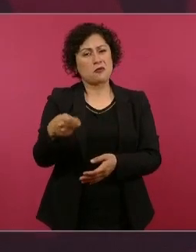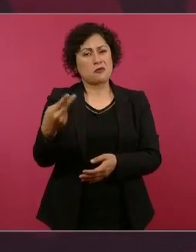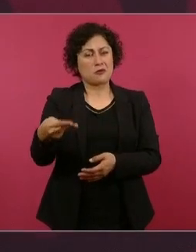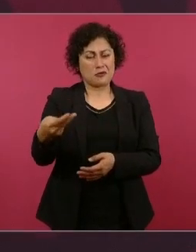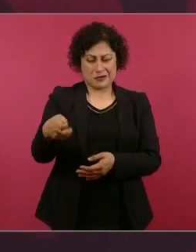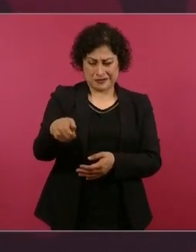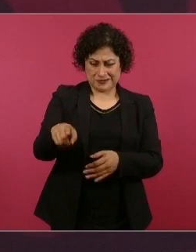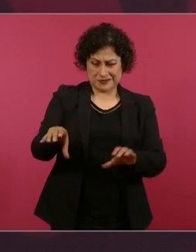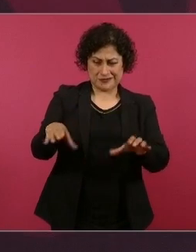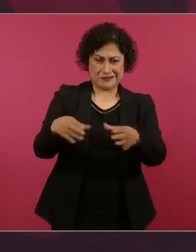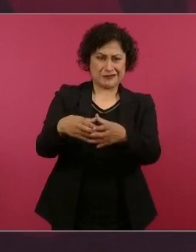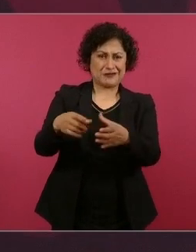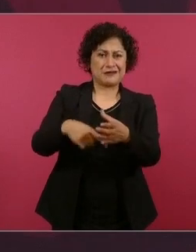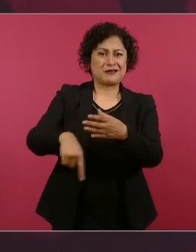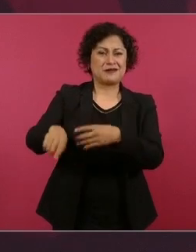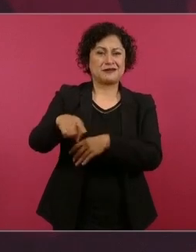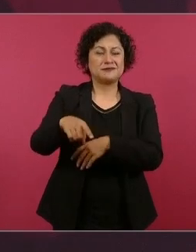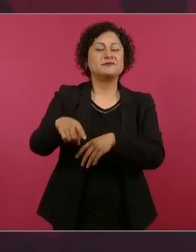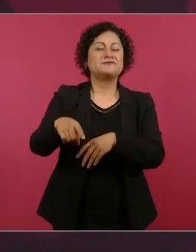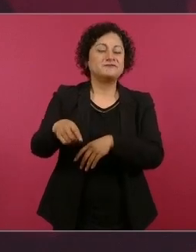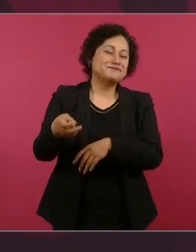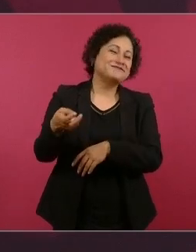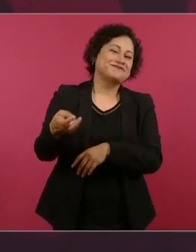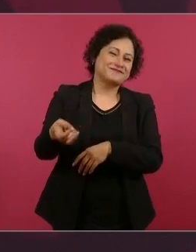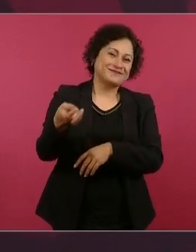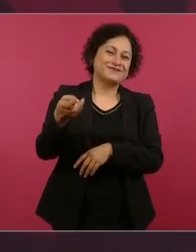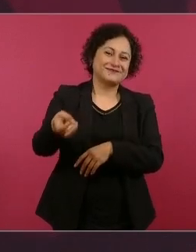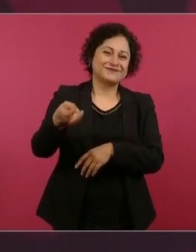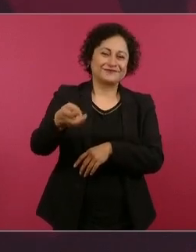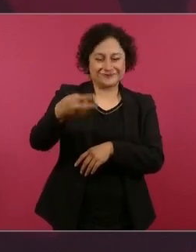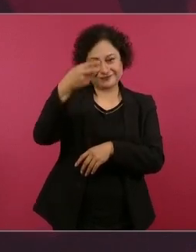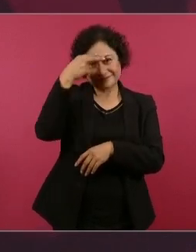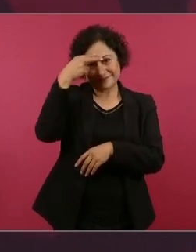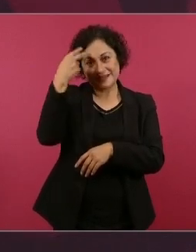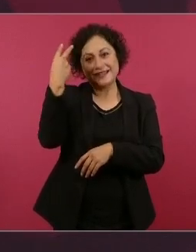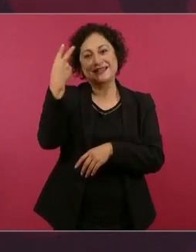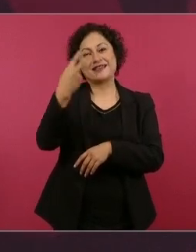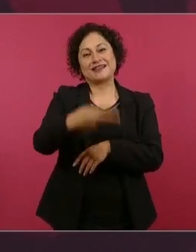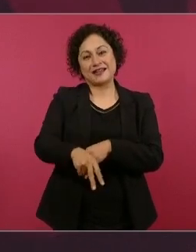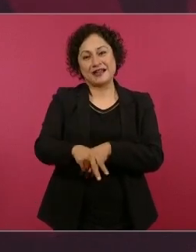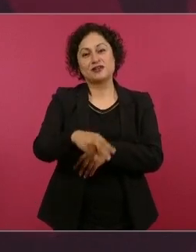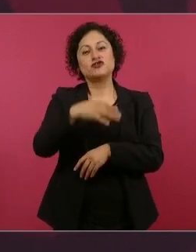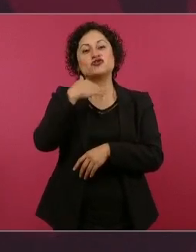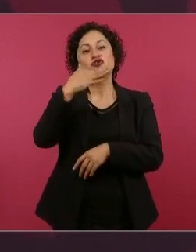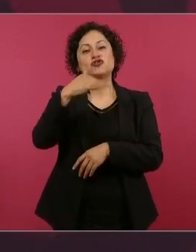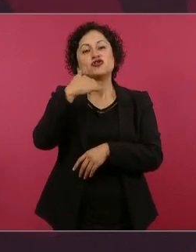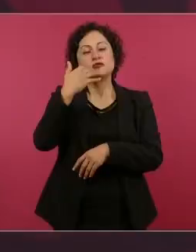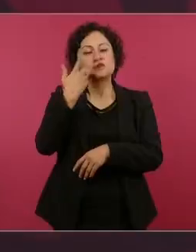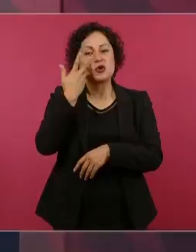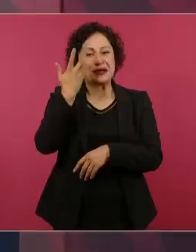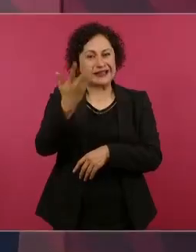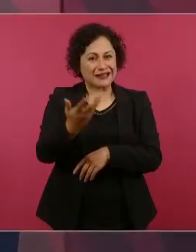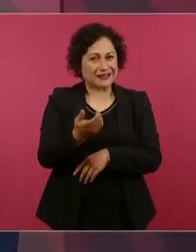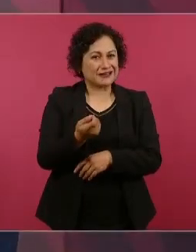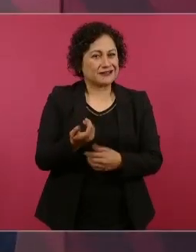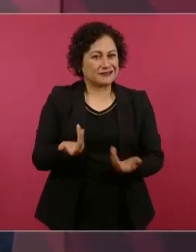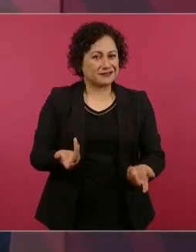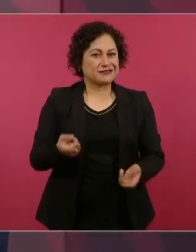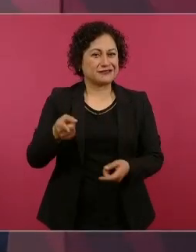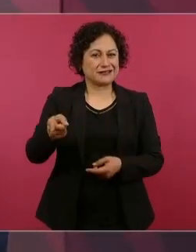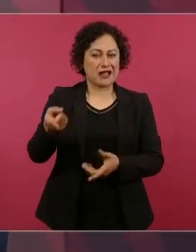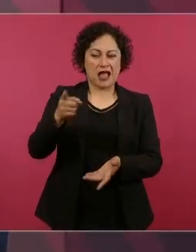mexicanos a favor de la corrupción, sí, de Claudio X. González